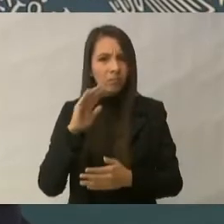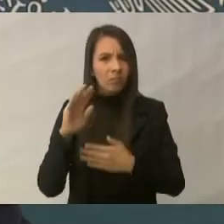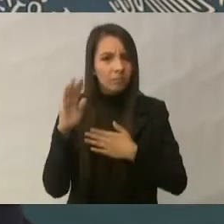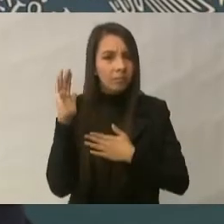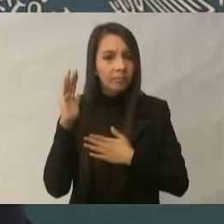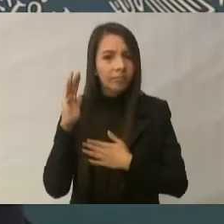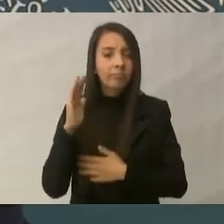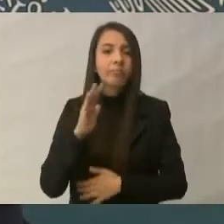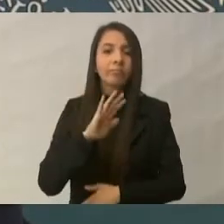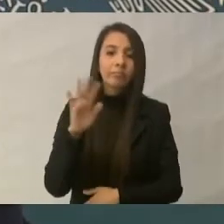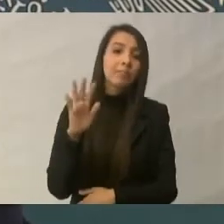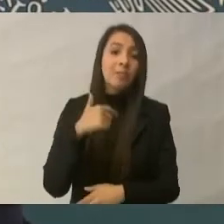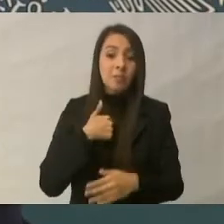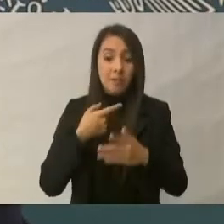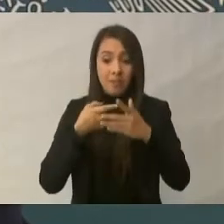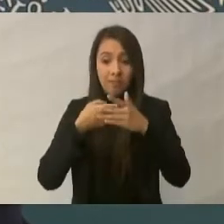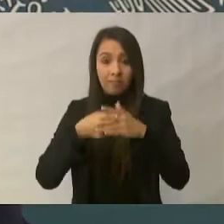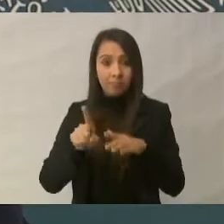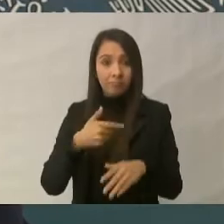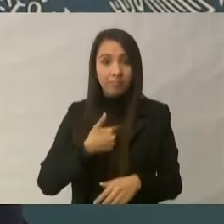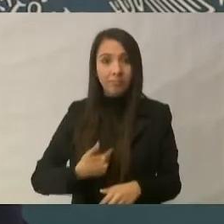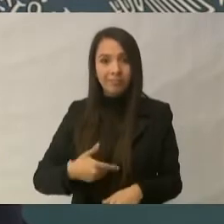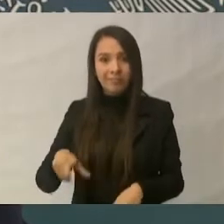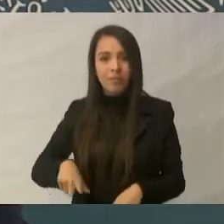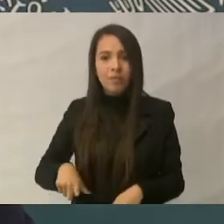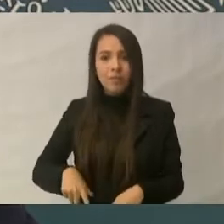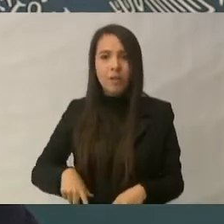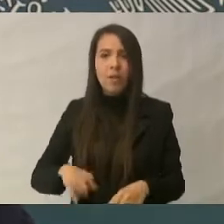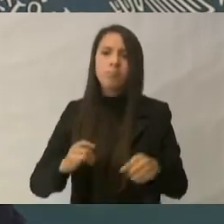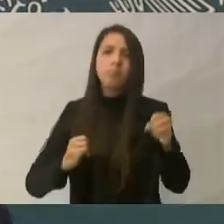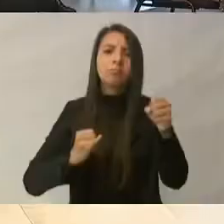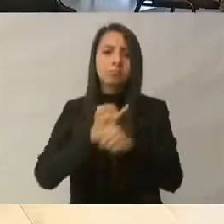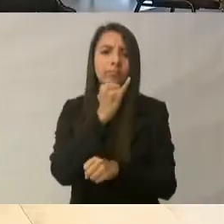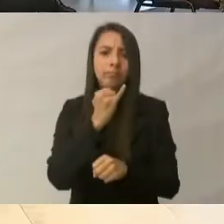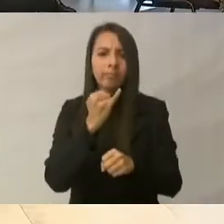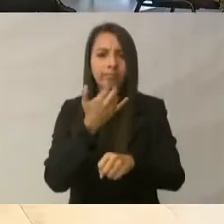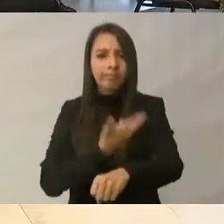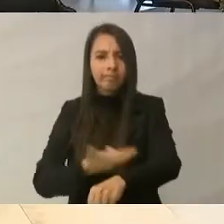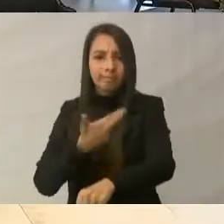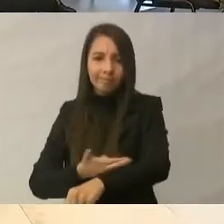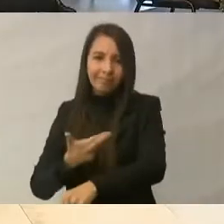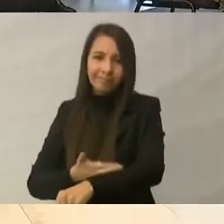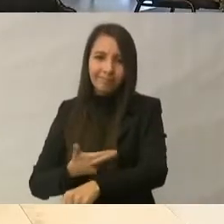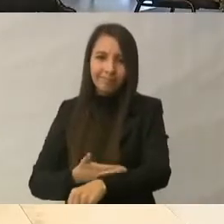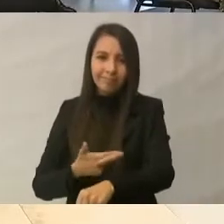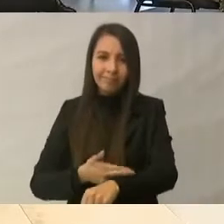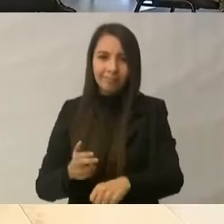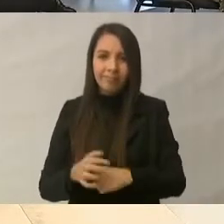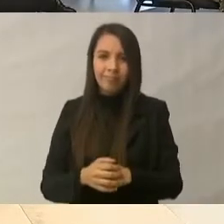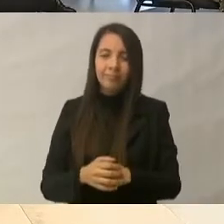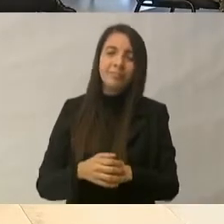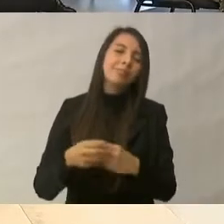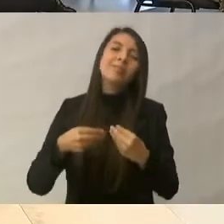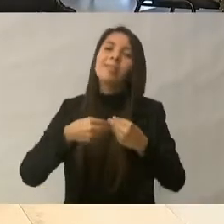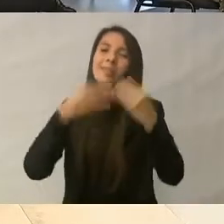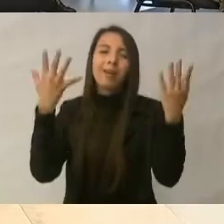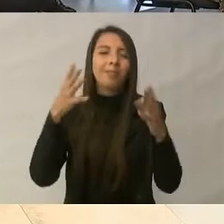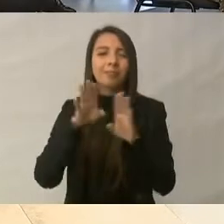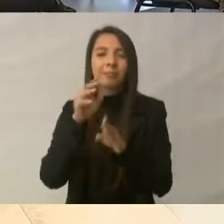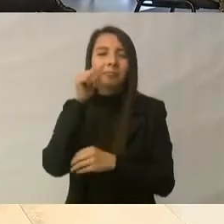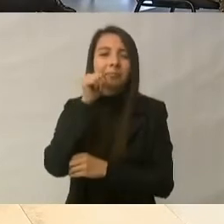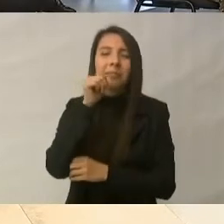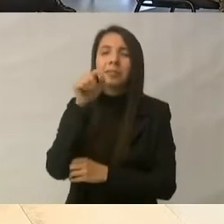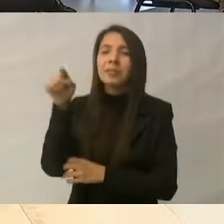inició este plan. Hubieron, desde luego, como siempre, cuestionamientos, críticas,